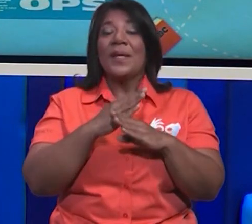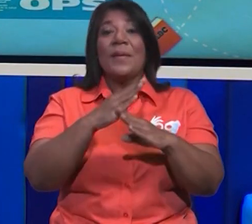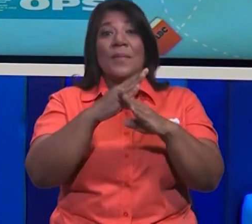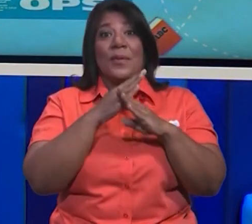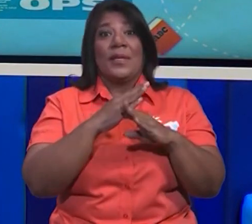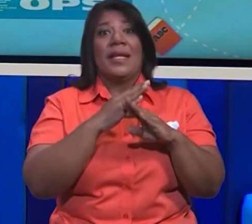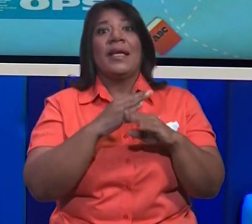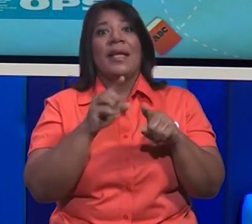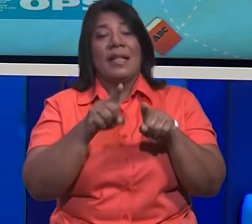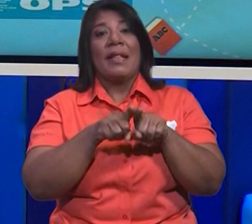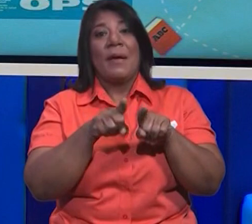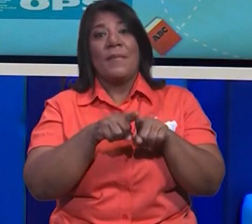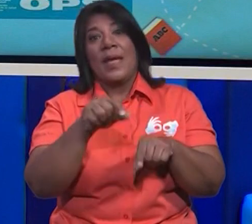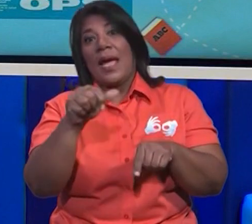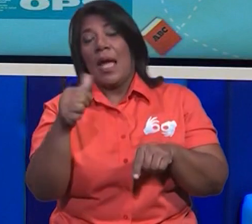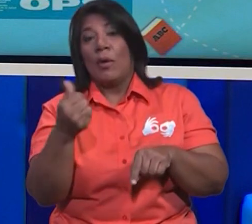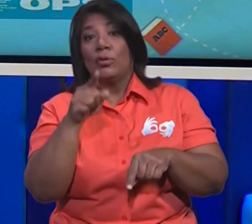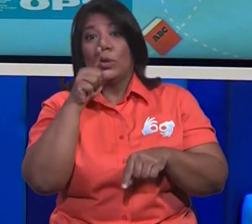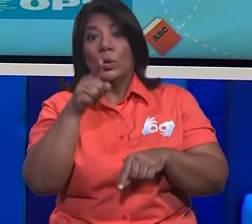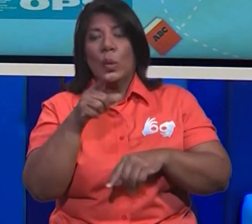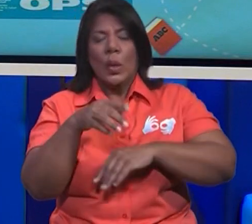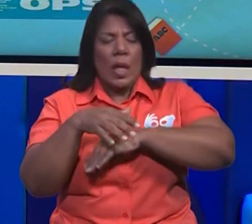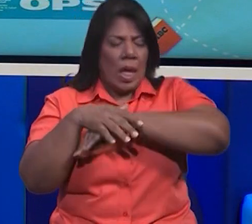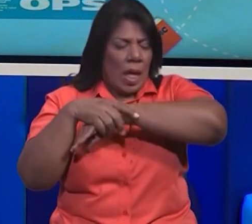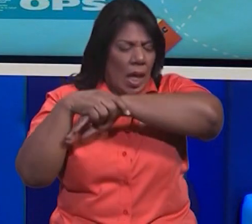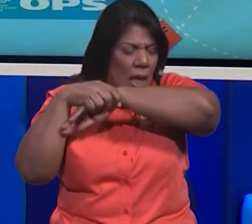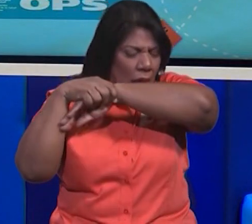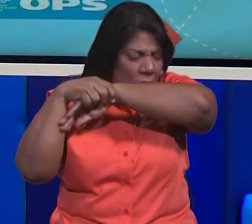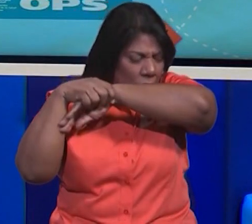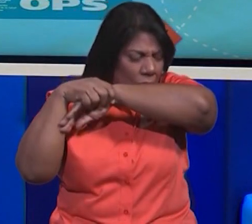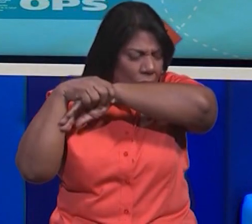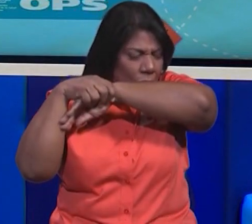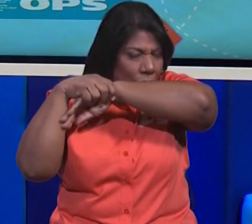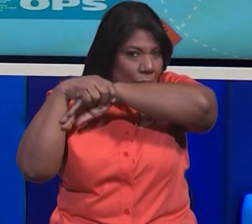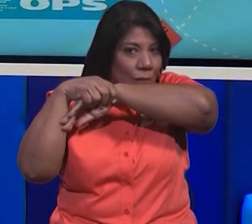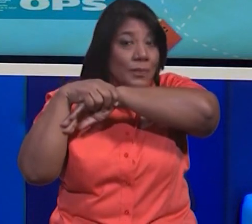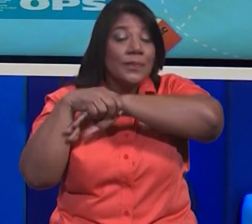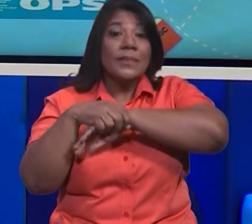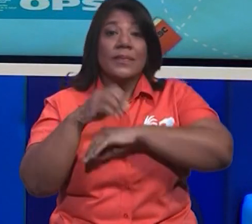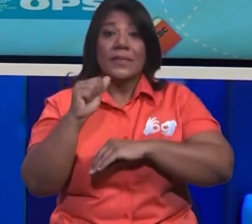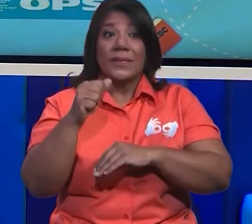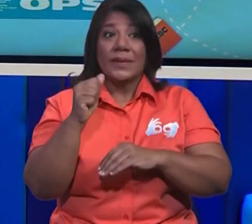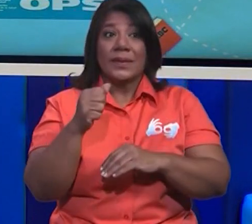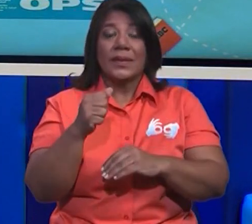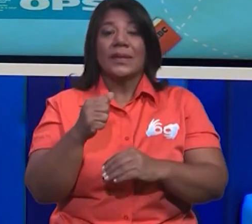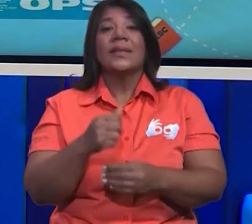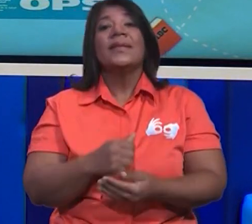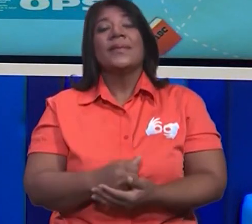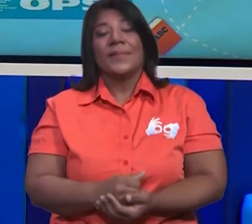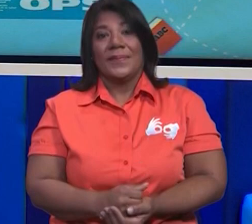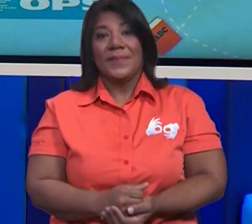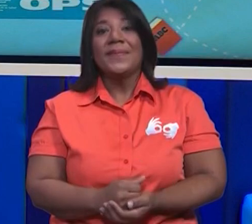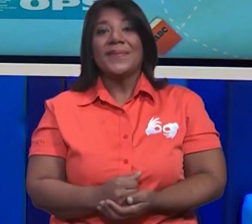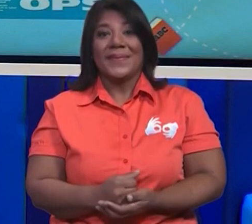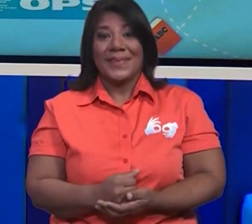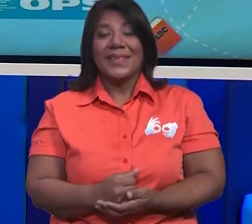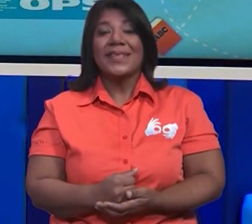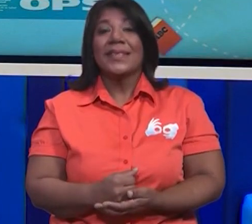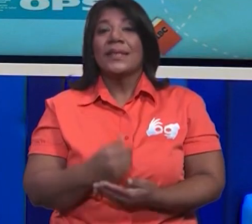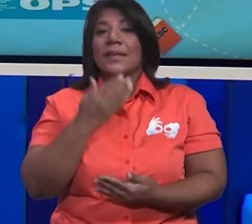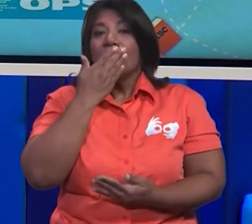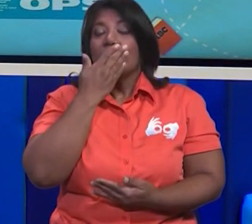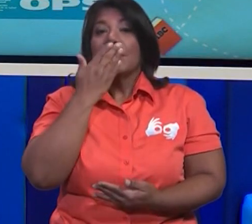otros. Así que cuando estornudas, limpias tu cara, cúbrela con tu codo, límpiate con